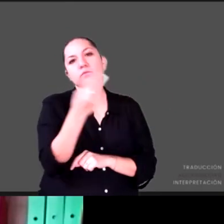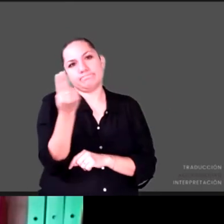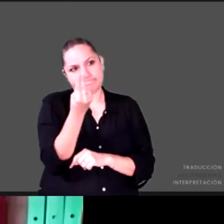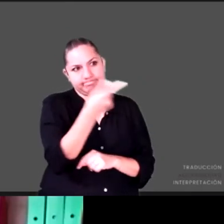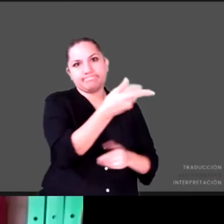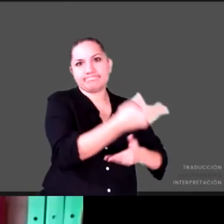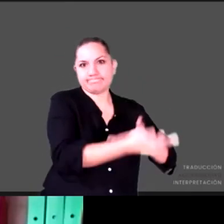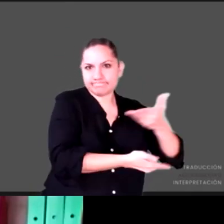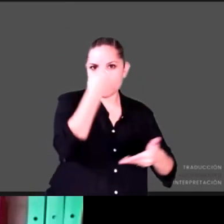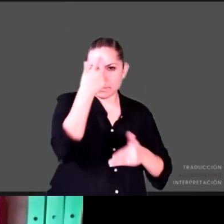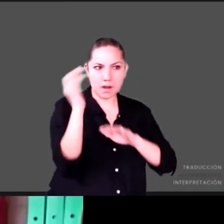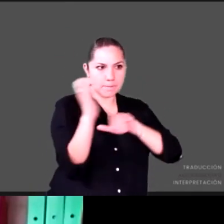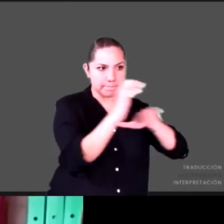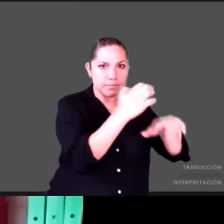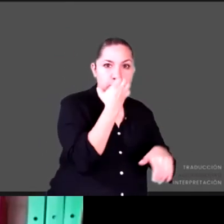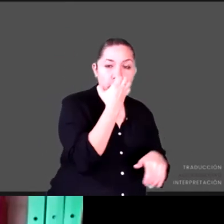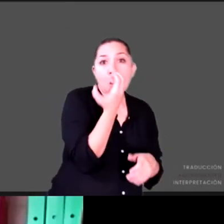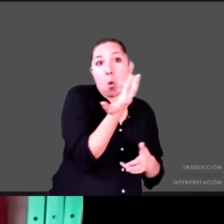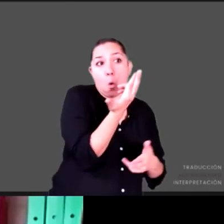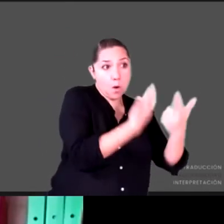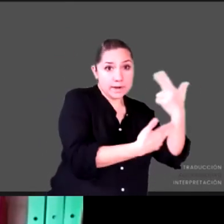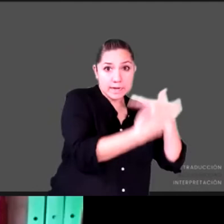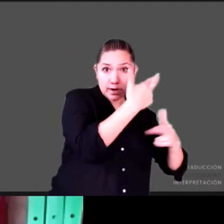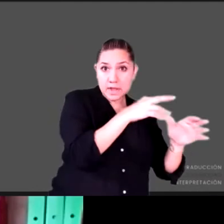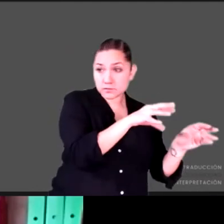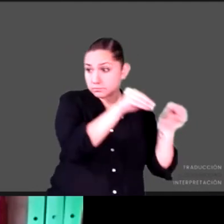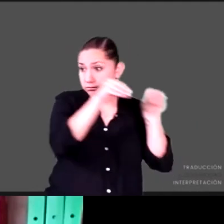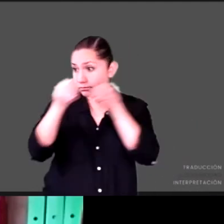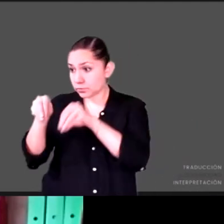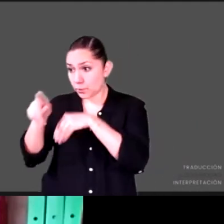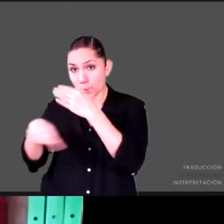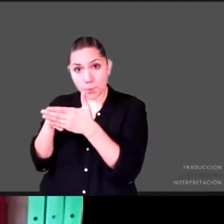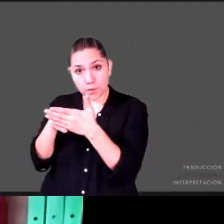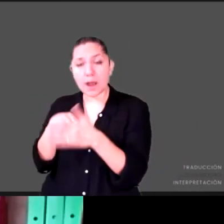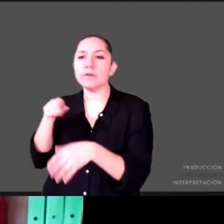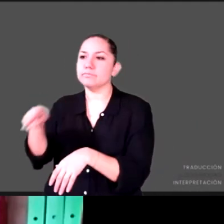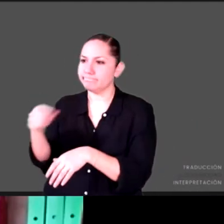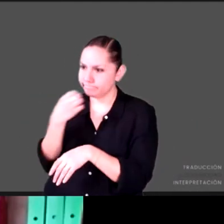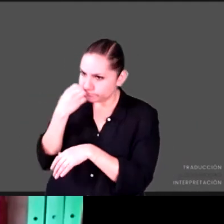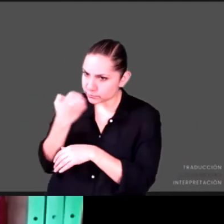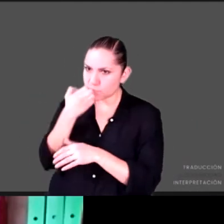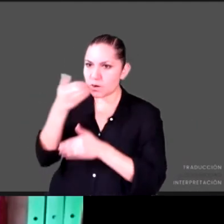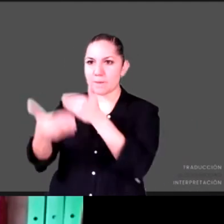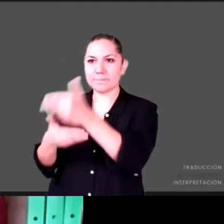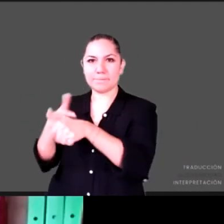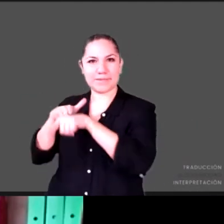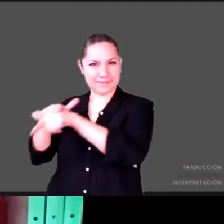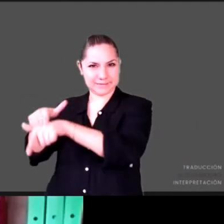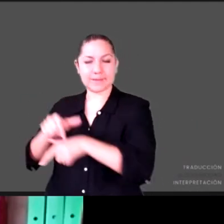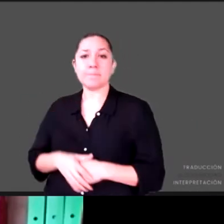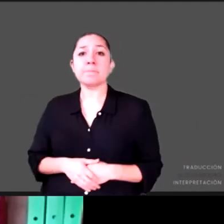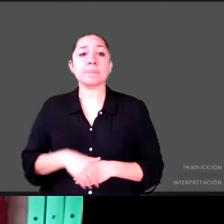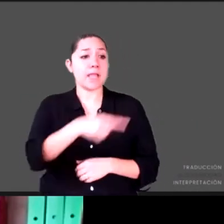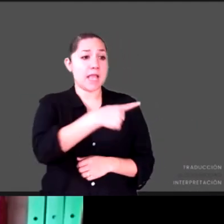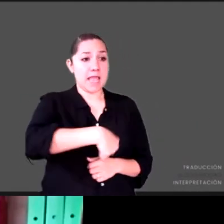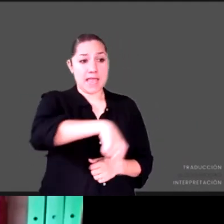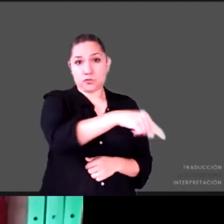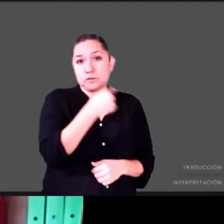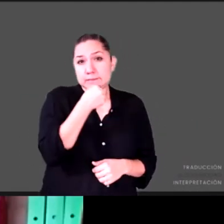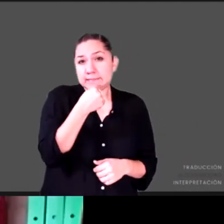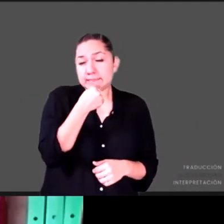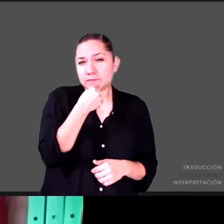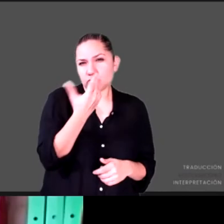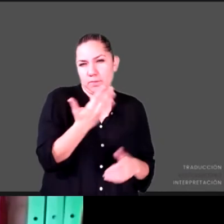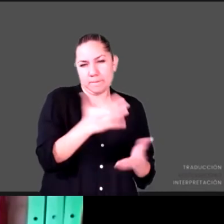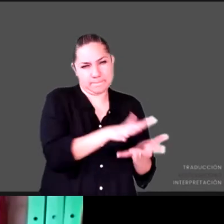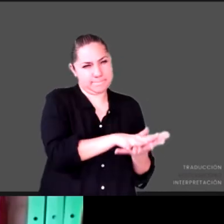reincorporarse también a la escuela. Hoy el promedio de educación de estos niños jornaleros mayores de 15 años es de cuatro y medio años de escuela